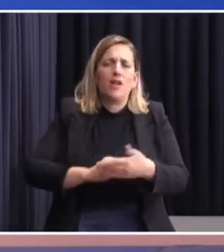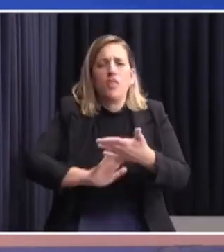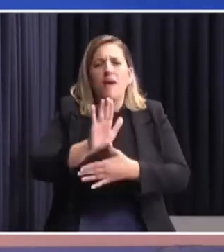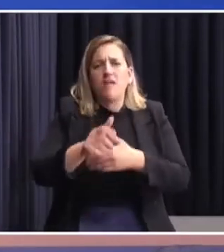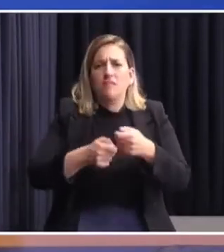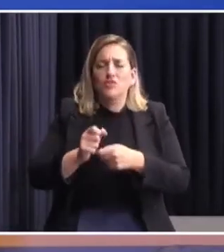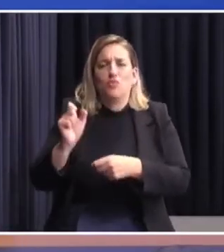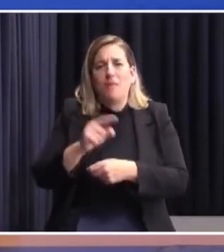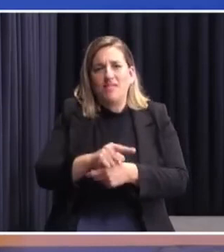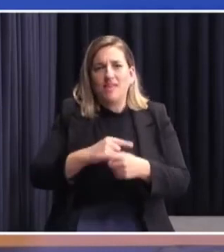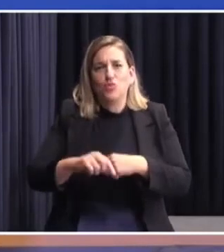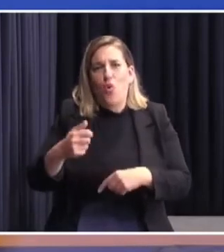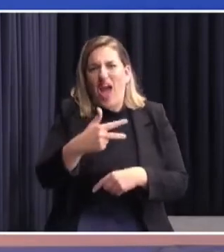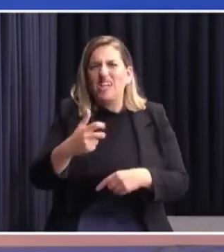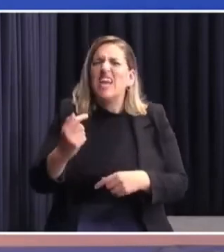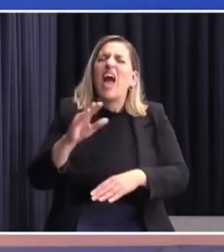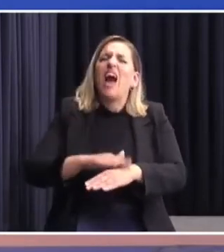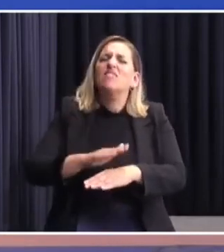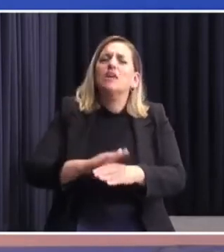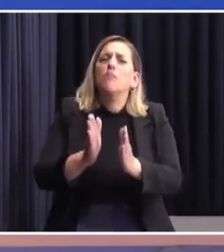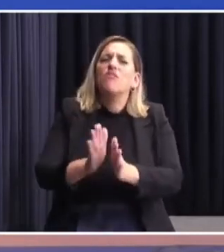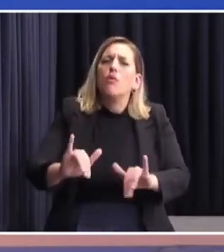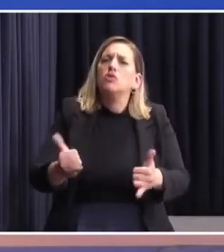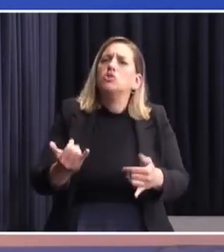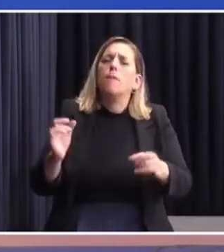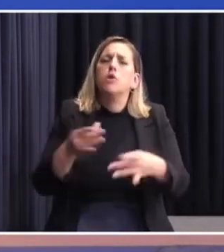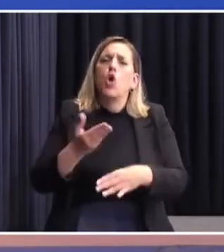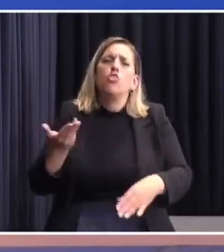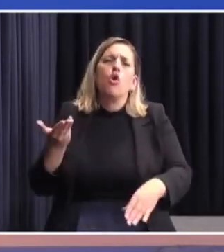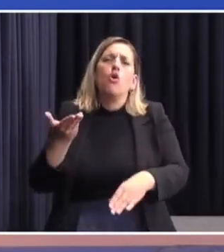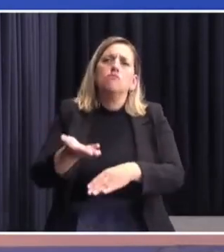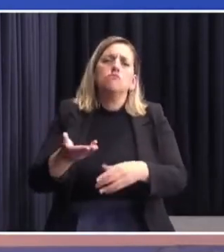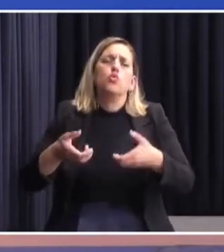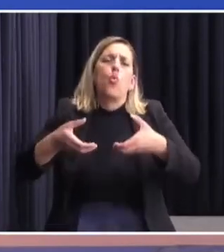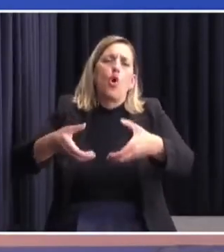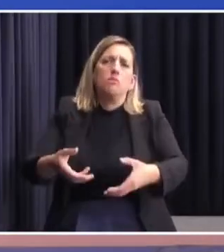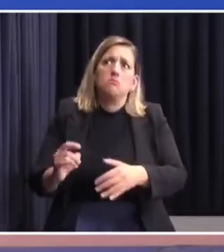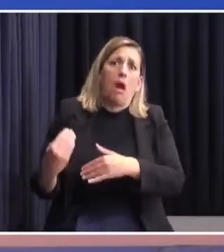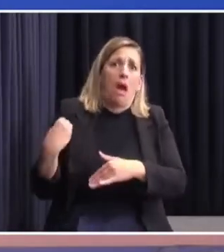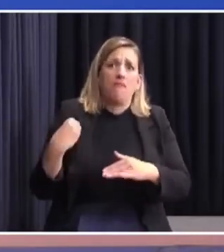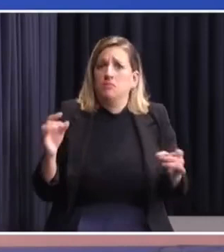mañana, le mando un mensaje a Carolina preguntándole a Avizame, diciéndole a Avizame cuando hayas presentado todo, me comunica, bueno, gracias.